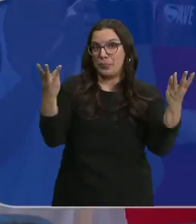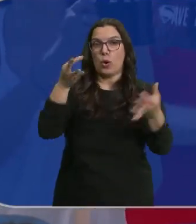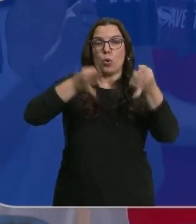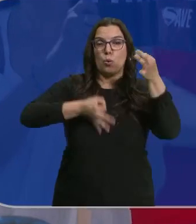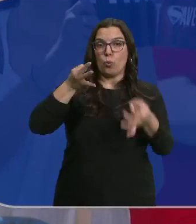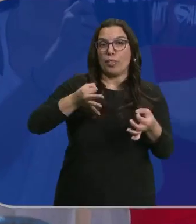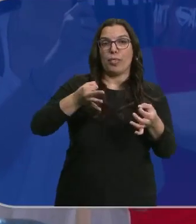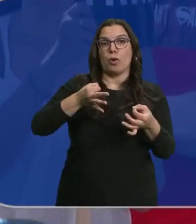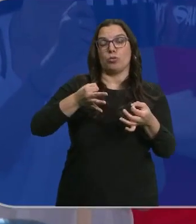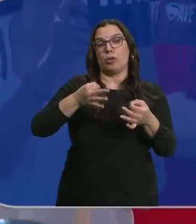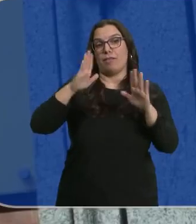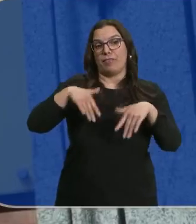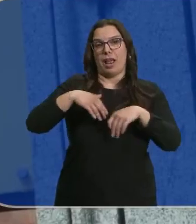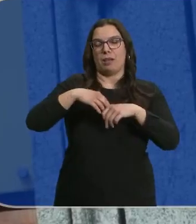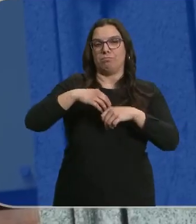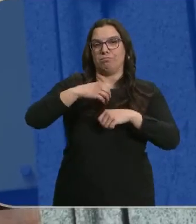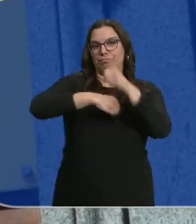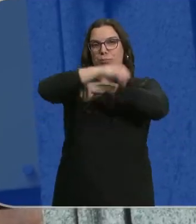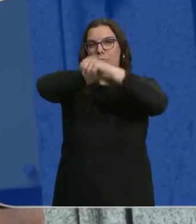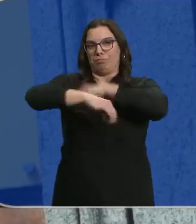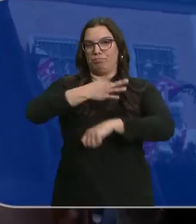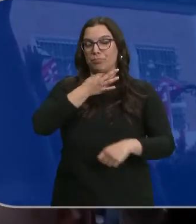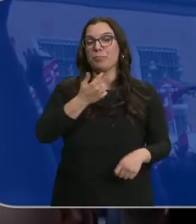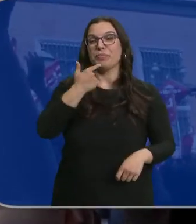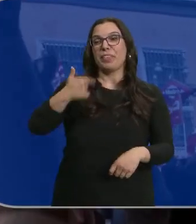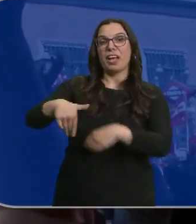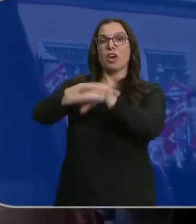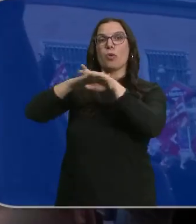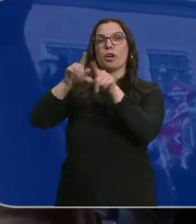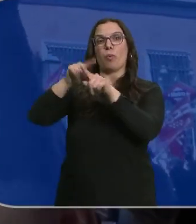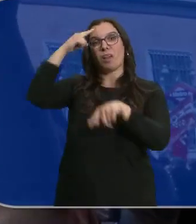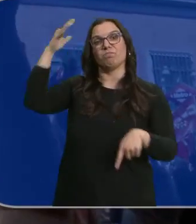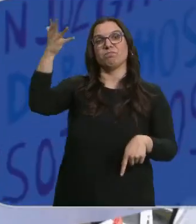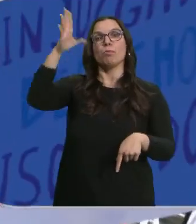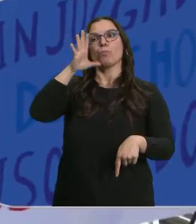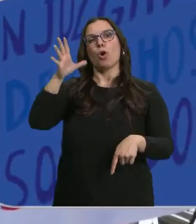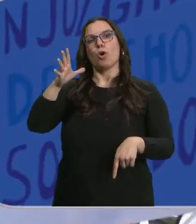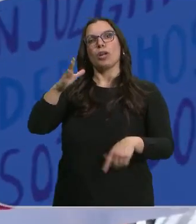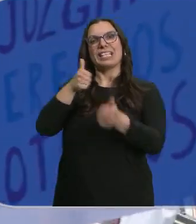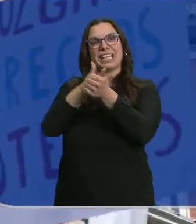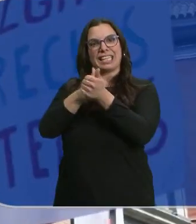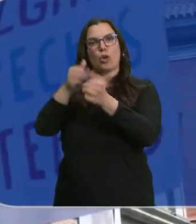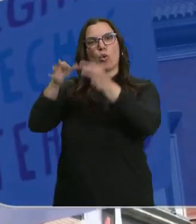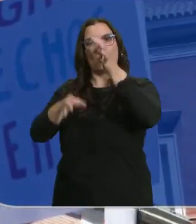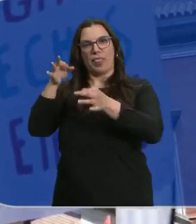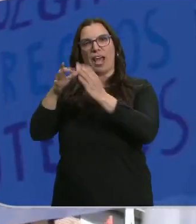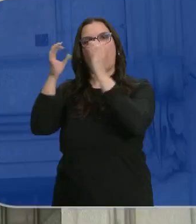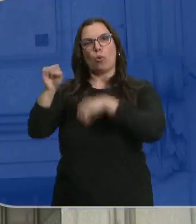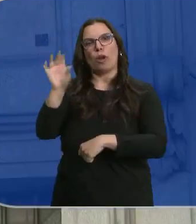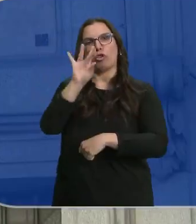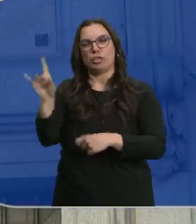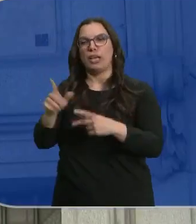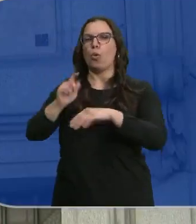juicios y el colapso de la administración. Acusan al gobierno de clasista después de que haya pactado con los secretarios judiciales,